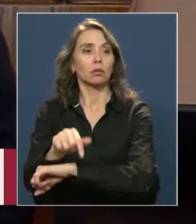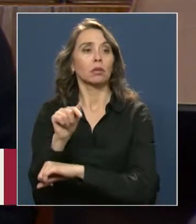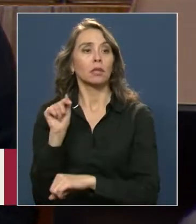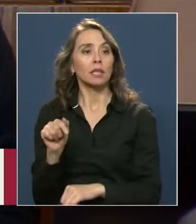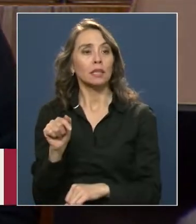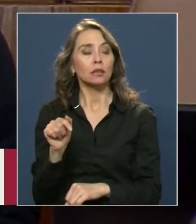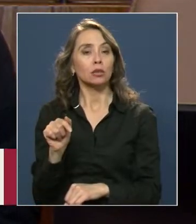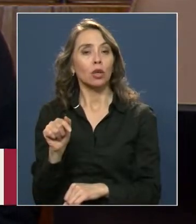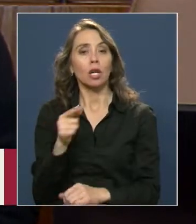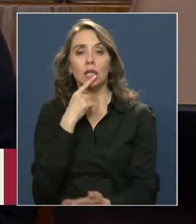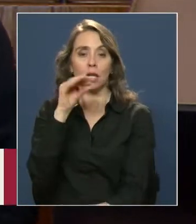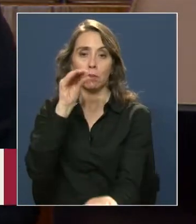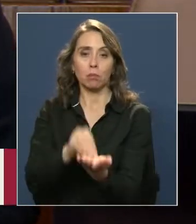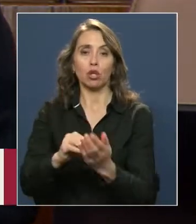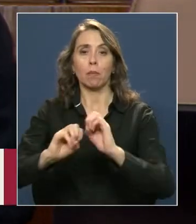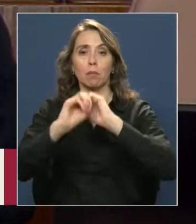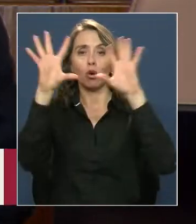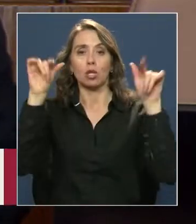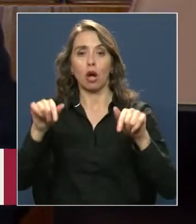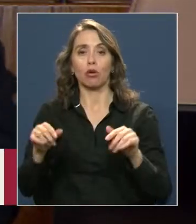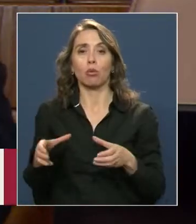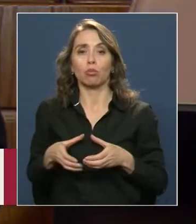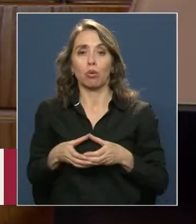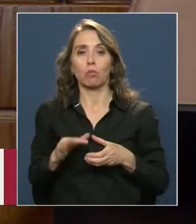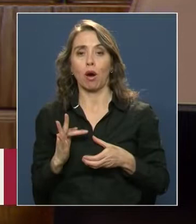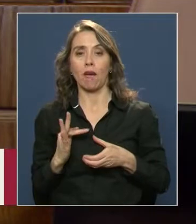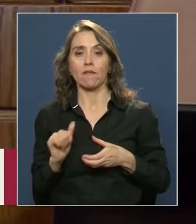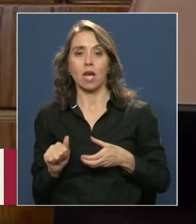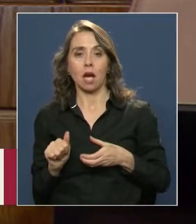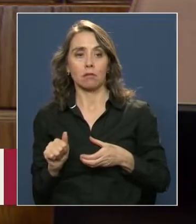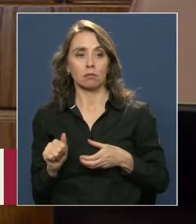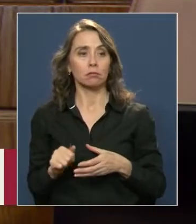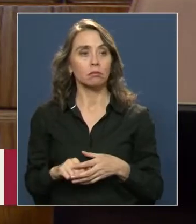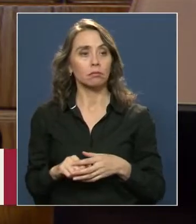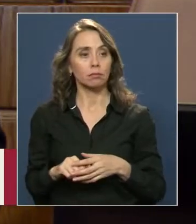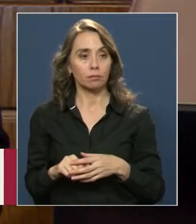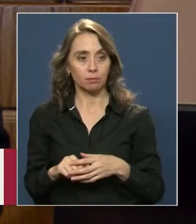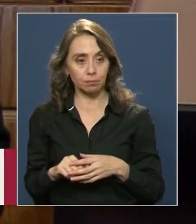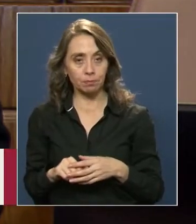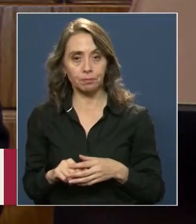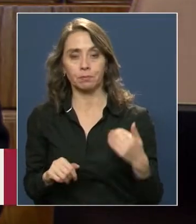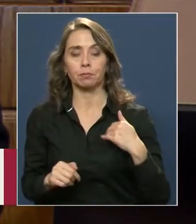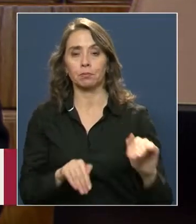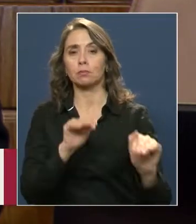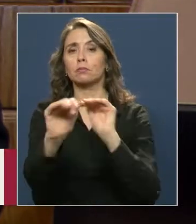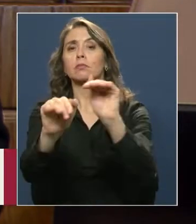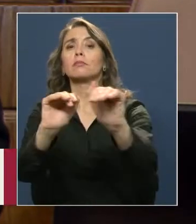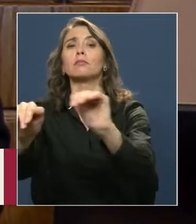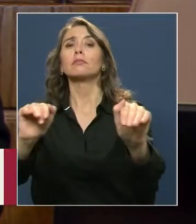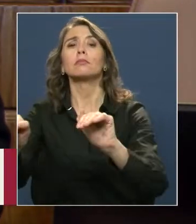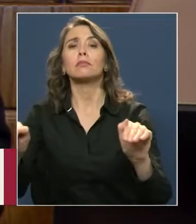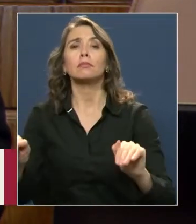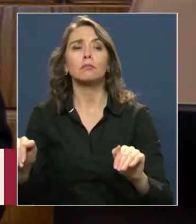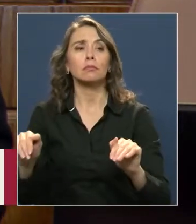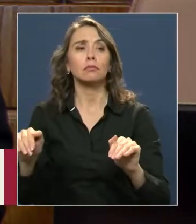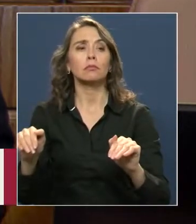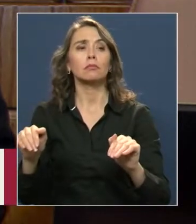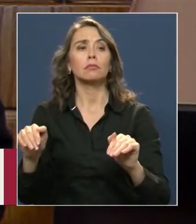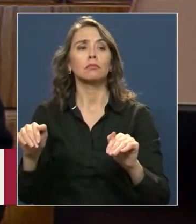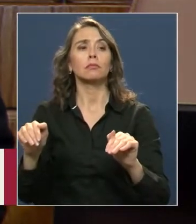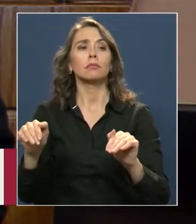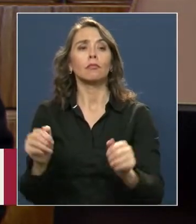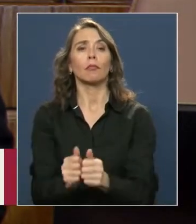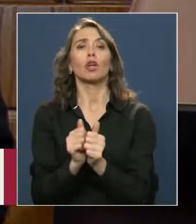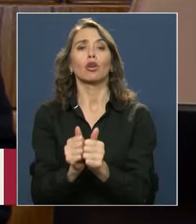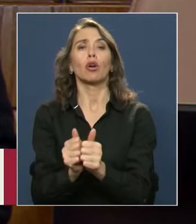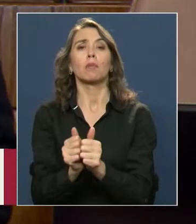que venimos a dejar muy en claro hoy día como frente amplio. Y por lo tanto, quiero hacer un llamado a los